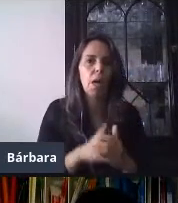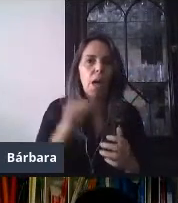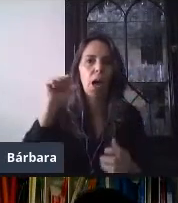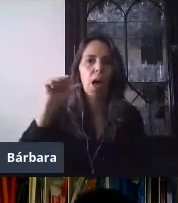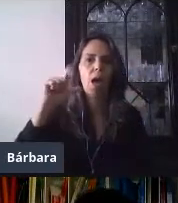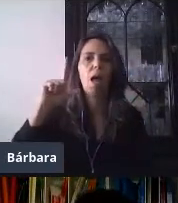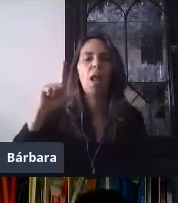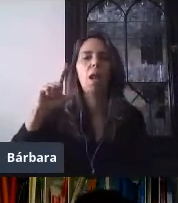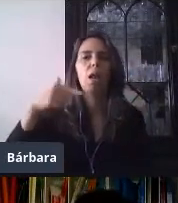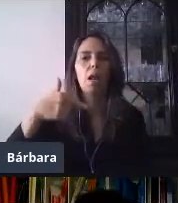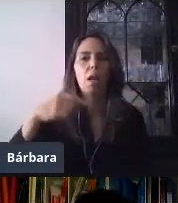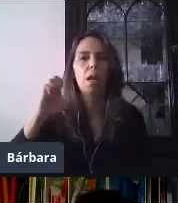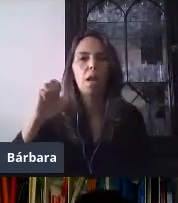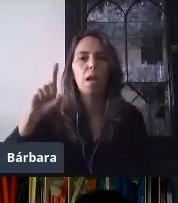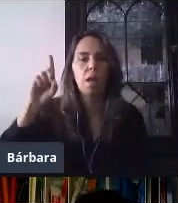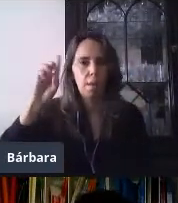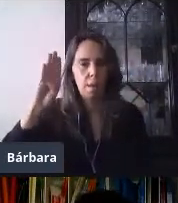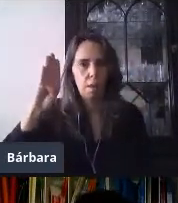sugerencia al maestro?